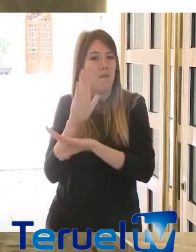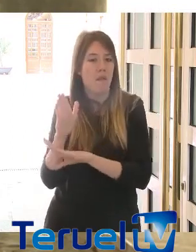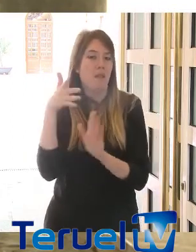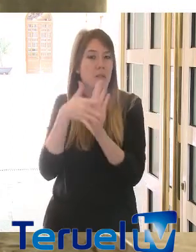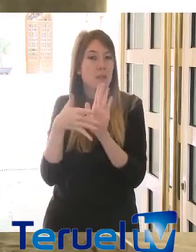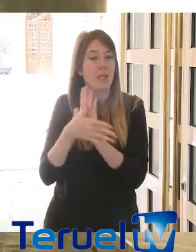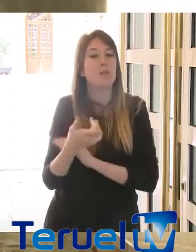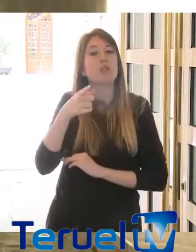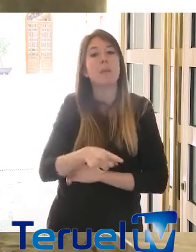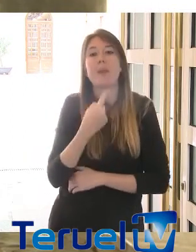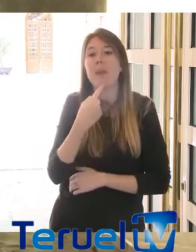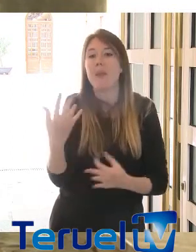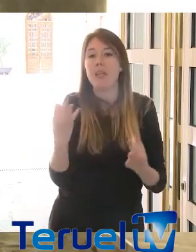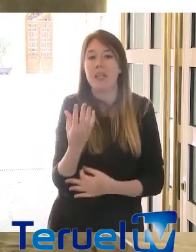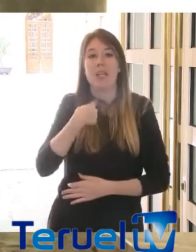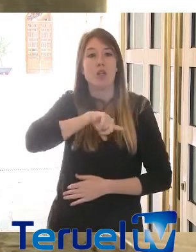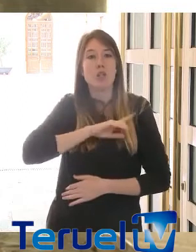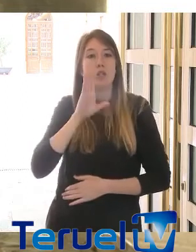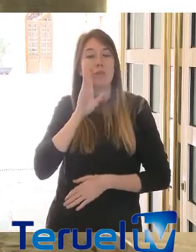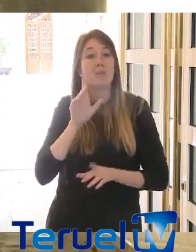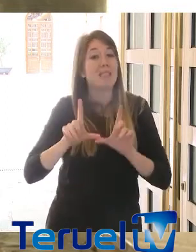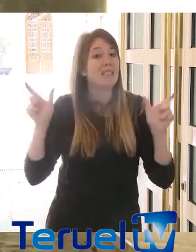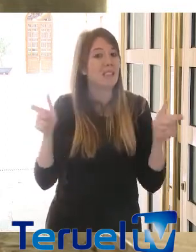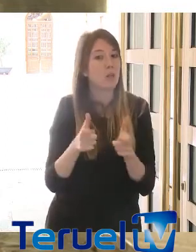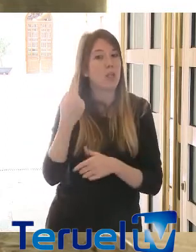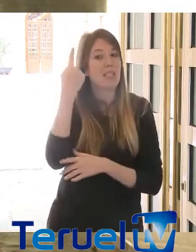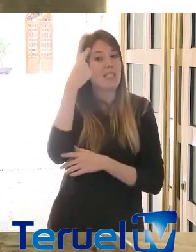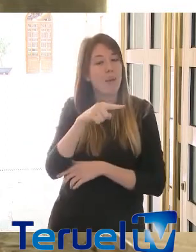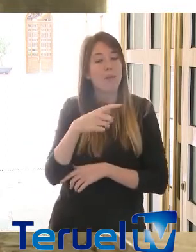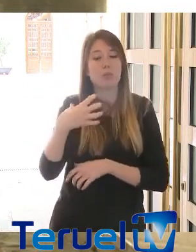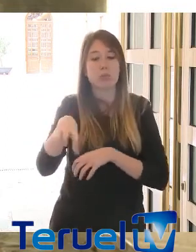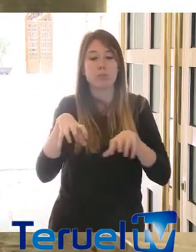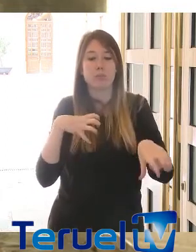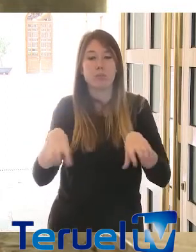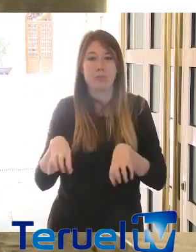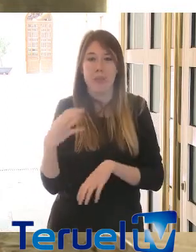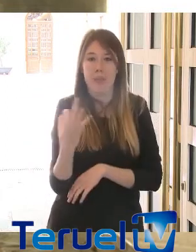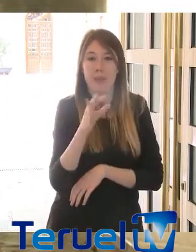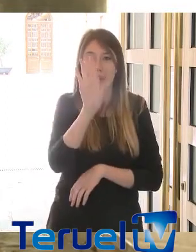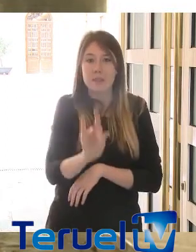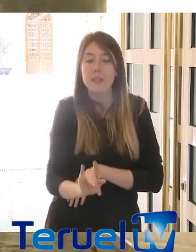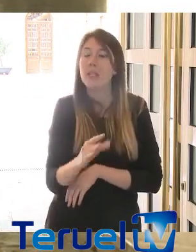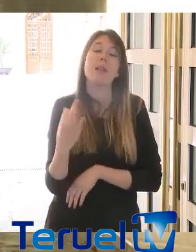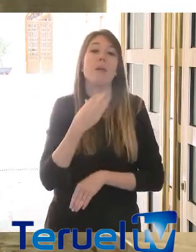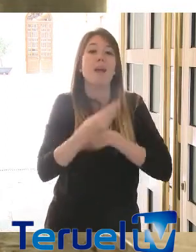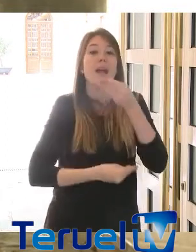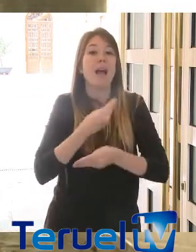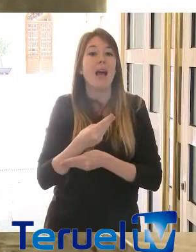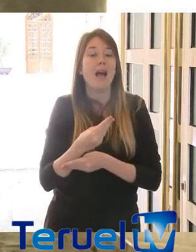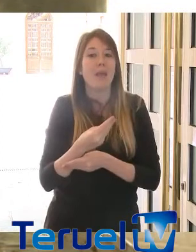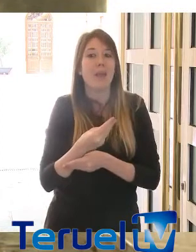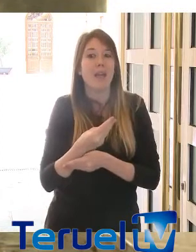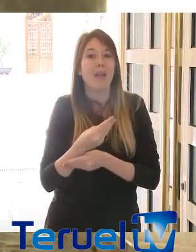Sí, también, manifestar que entendemos que estas reuniones tienen que ser sectorizadas, tienen que ser efectuadas desde